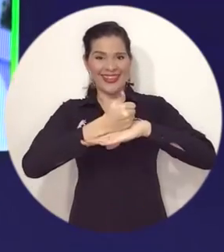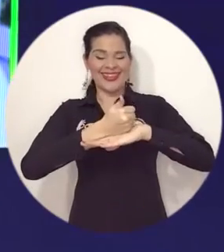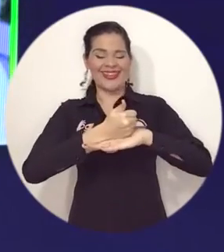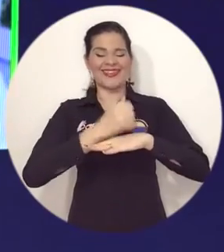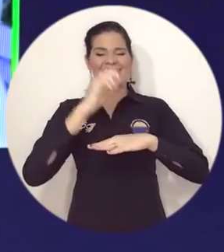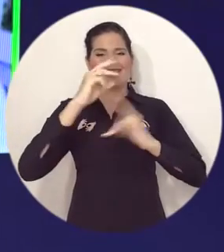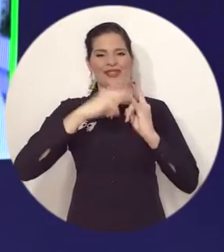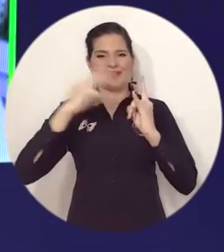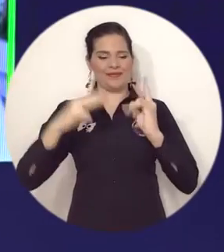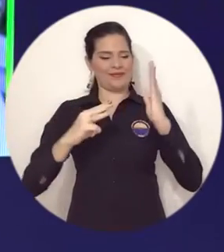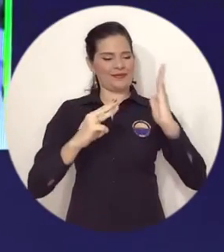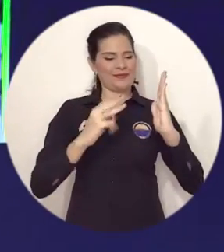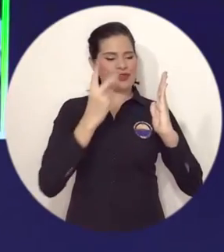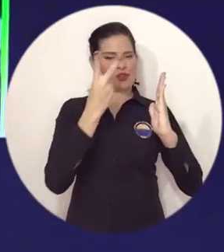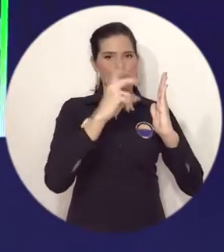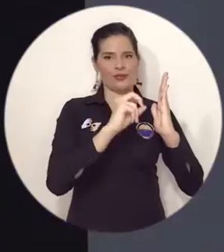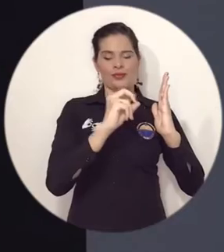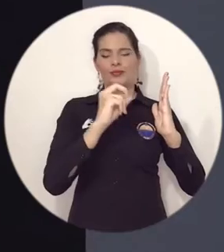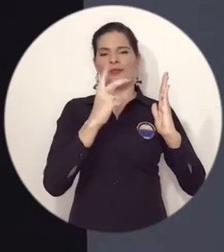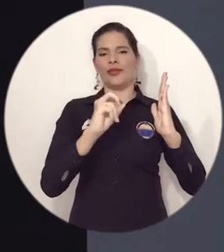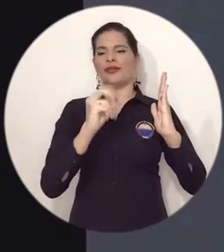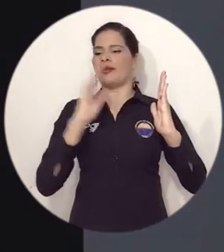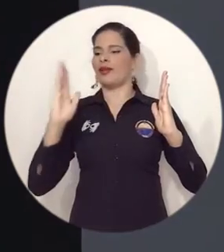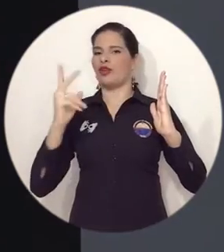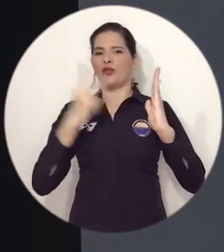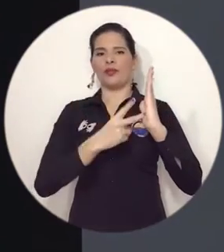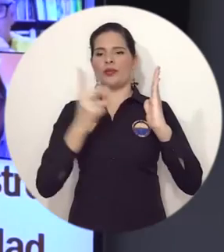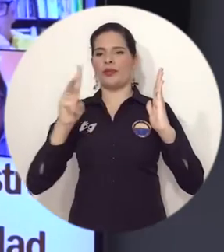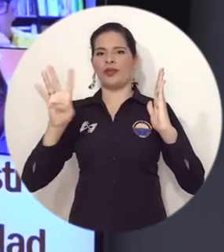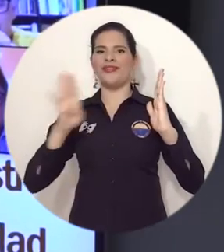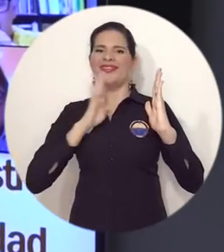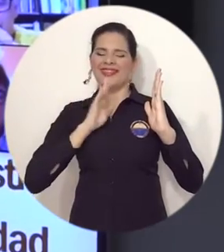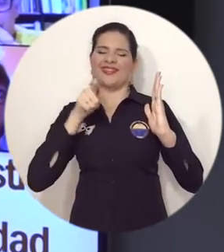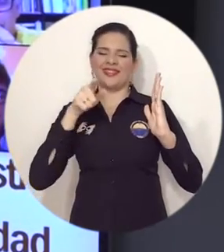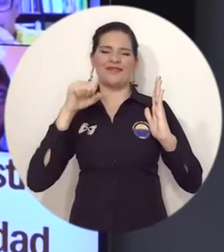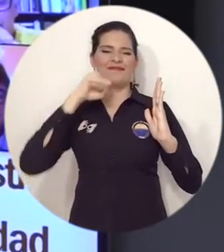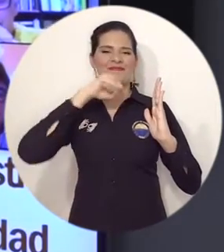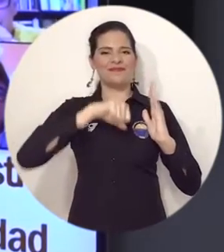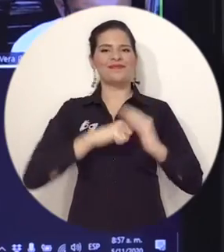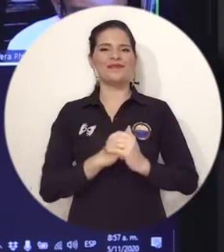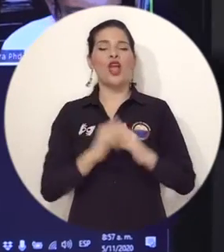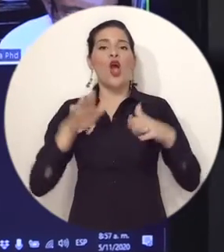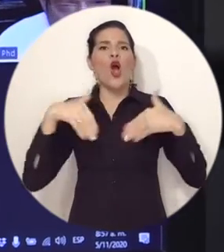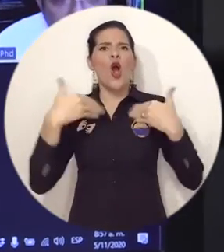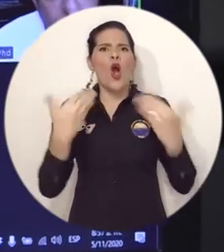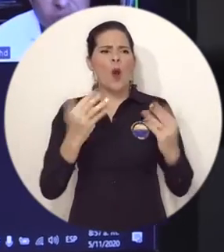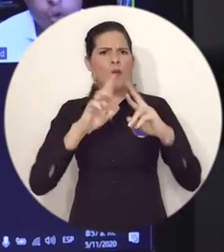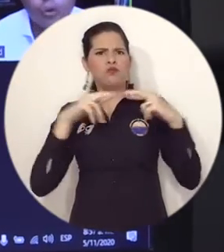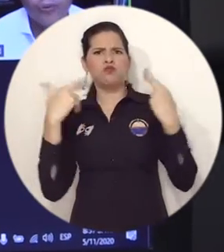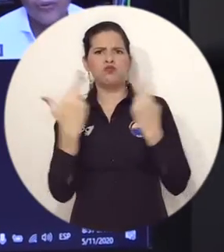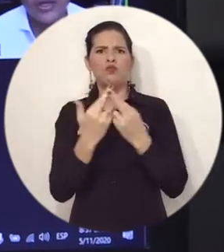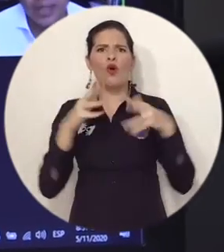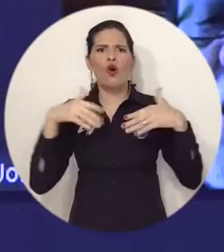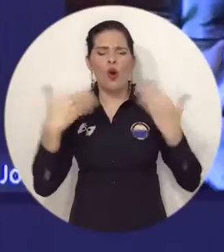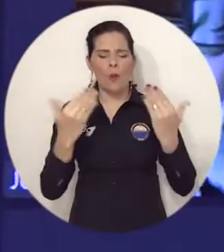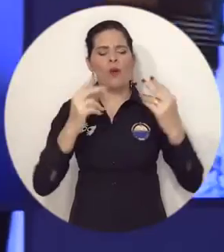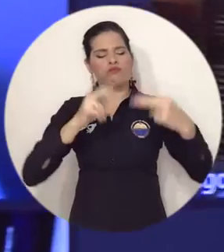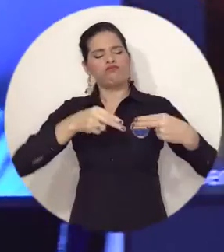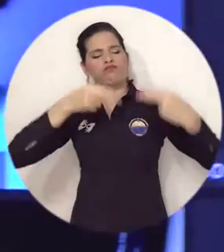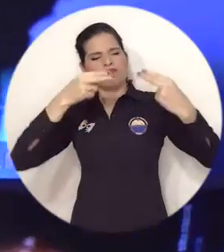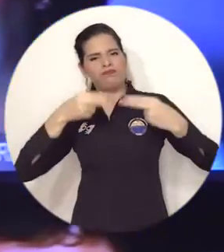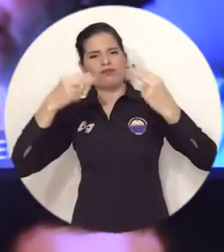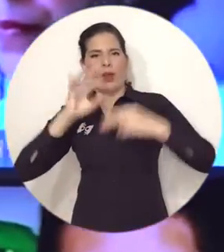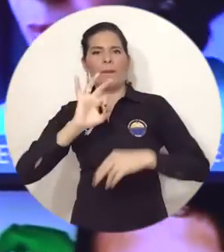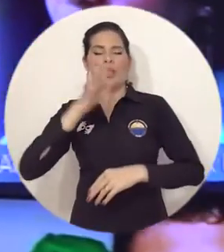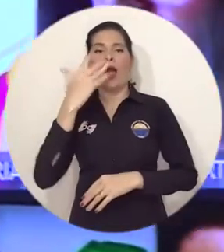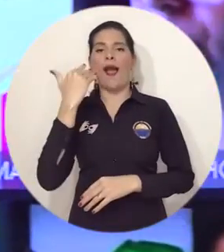para el periodo 2020-2024. El máximo órgano directivo se reunió de forma virtual en sesión presidida por Adriana